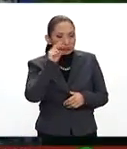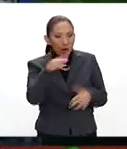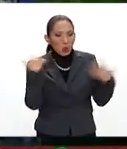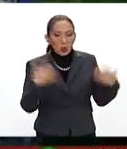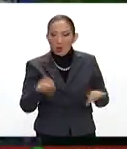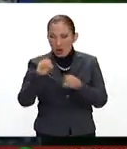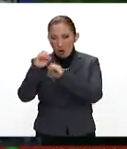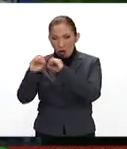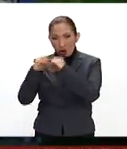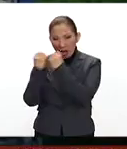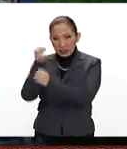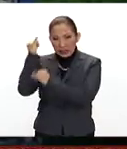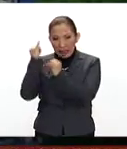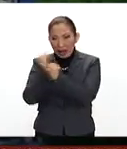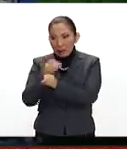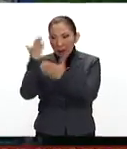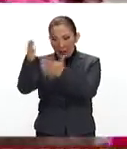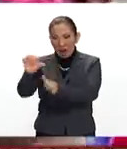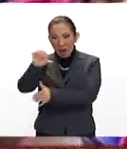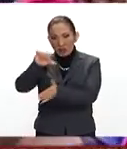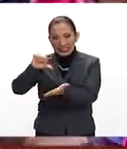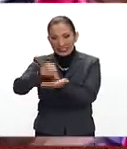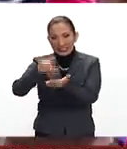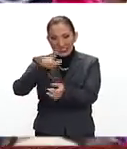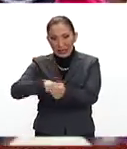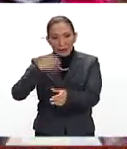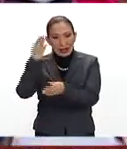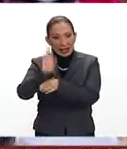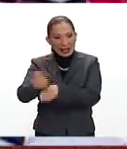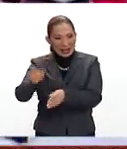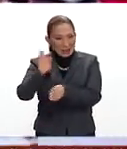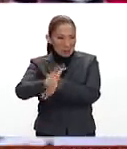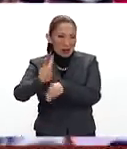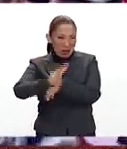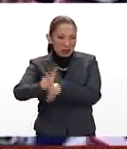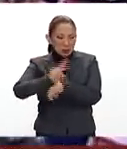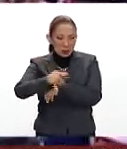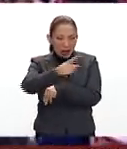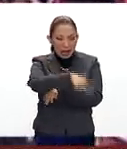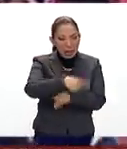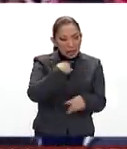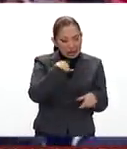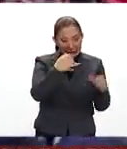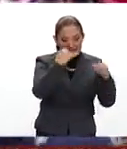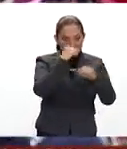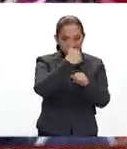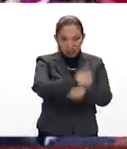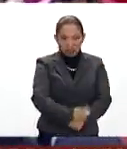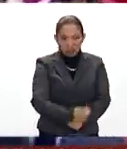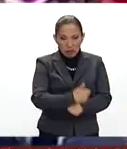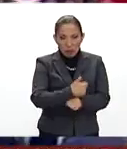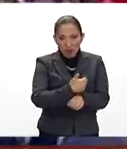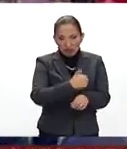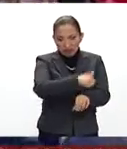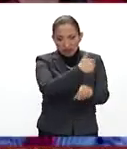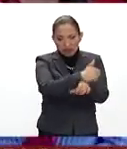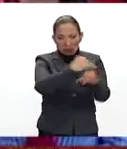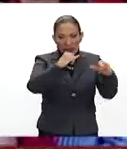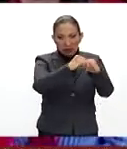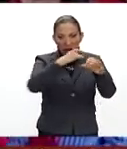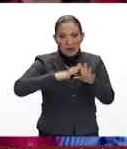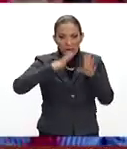los organismos internacionales, porque el Banco Central de Venezuela, que es el instituto oficial en